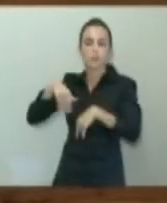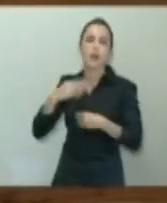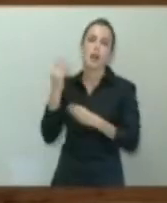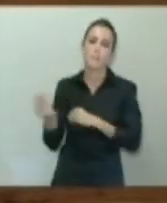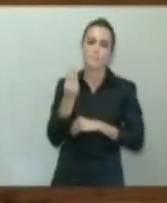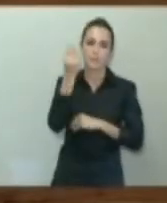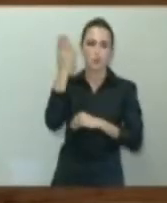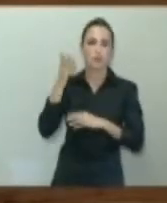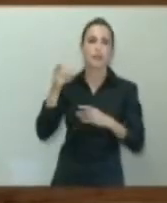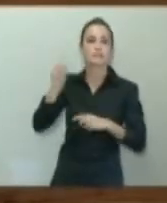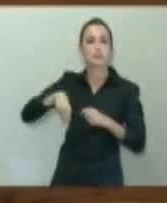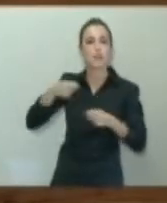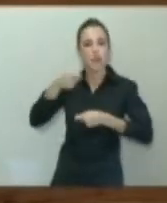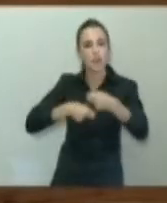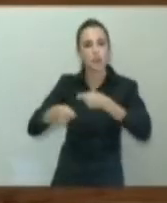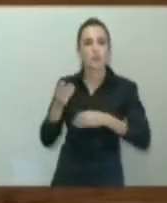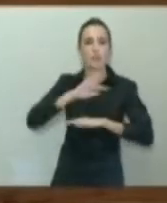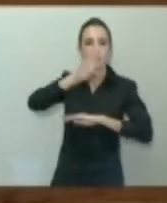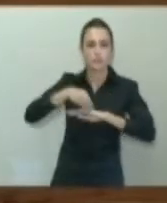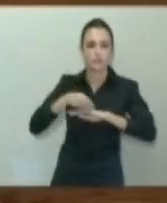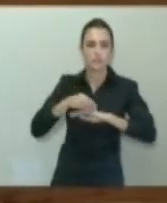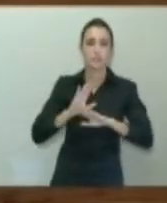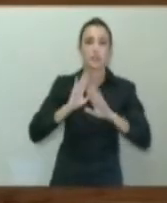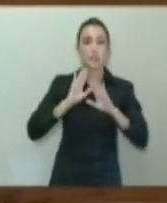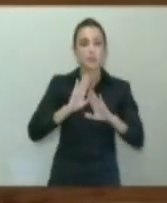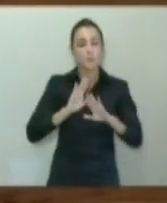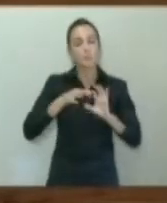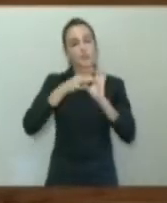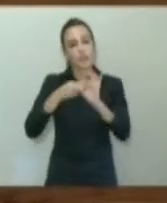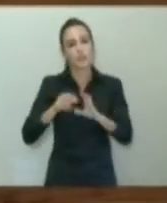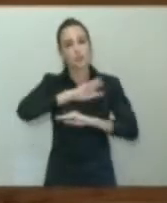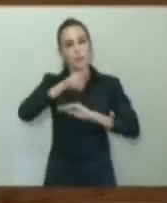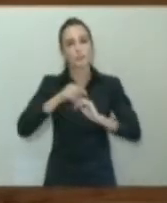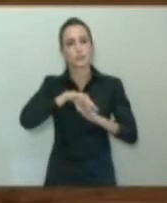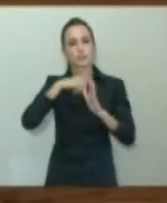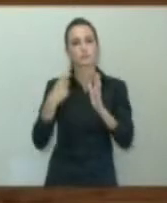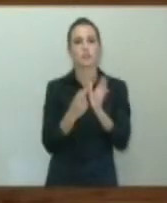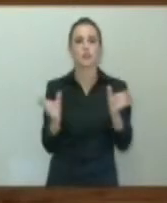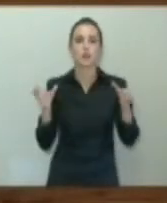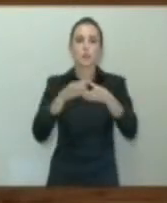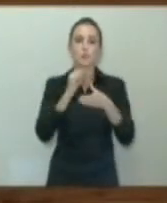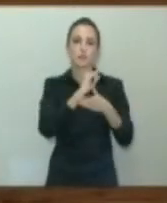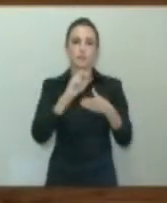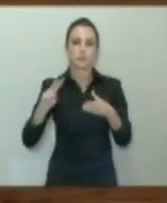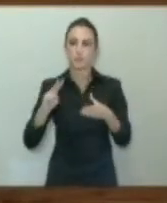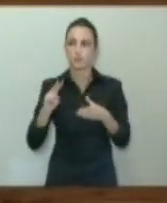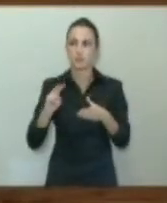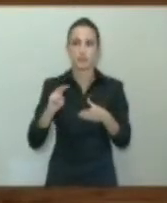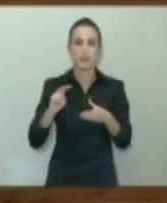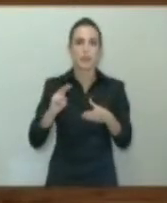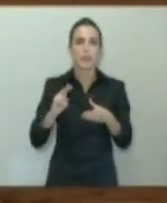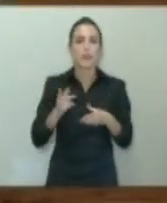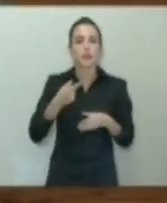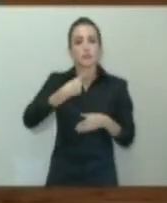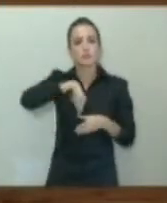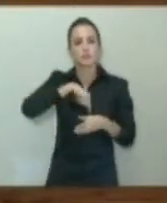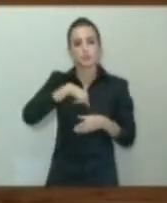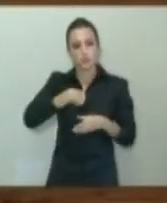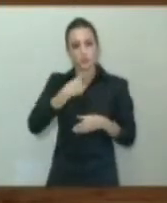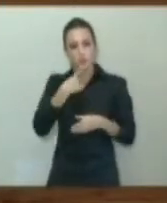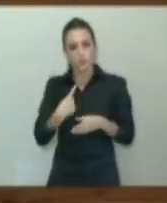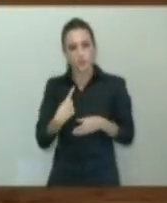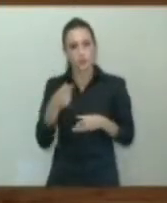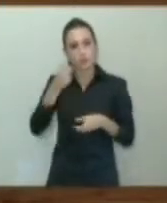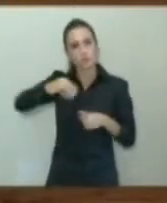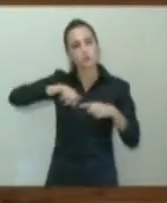enmiendas. En cuanto a la enmienda de la totalidad de Izquierda Unida, bueno, también le digo que nosotros compartimos